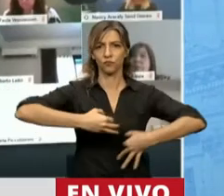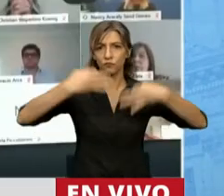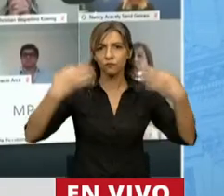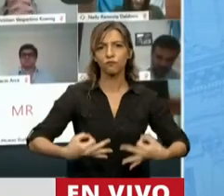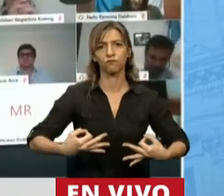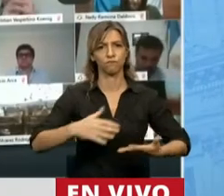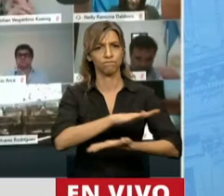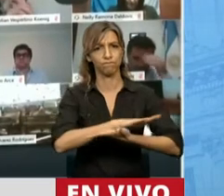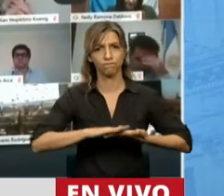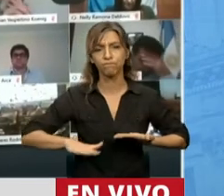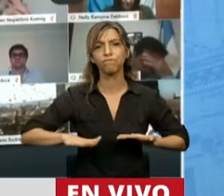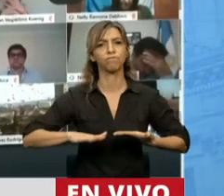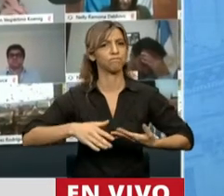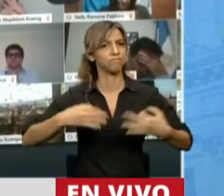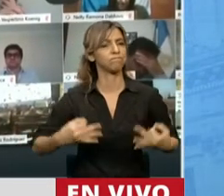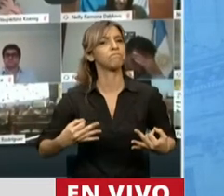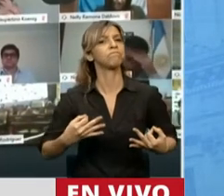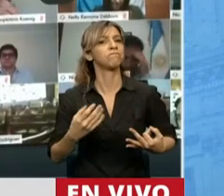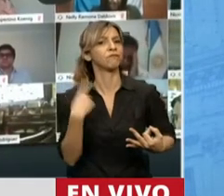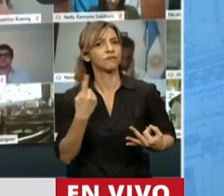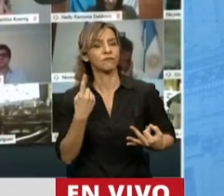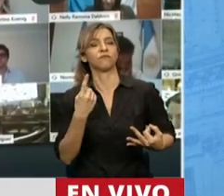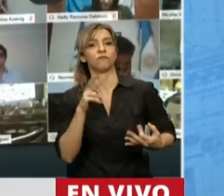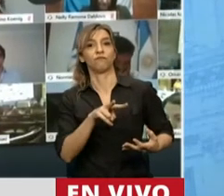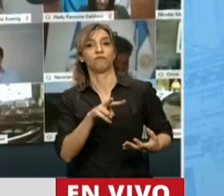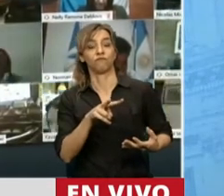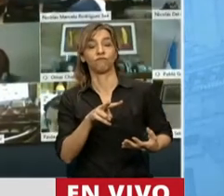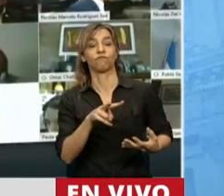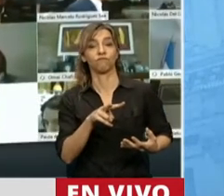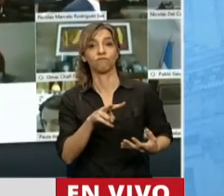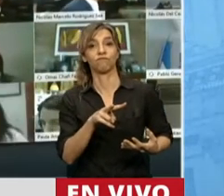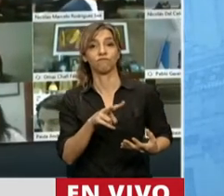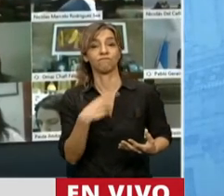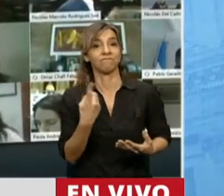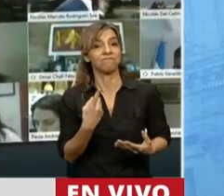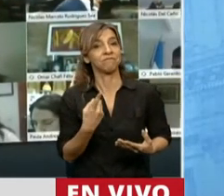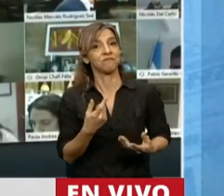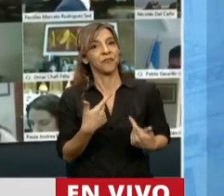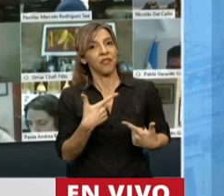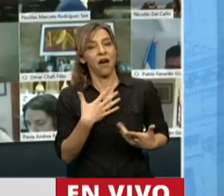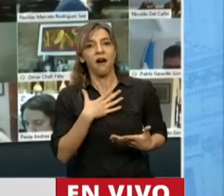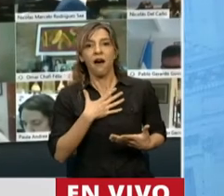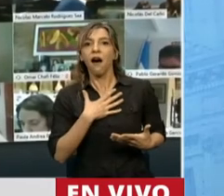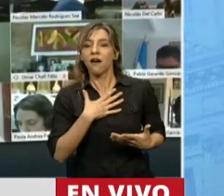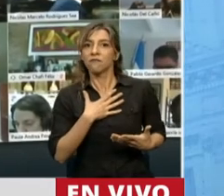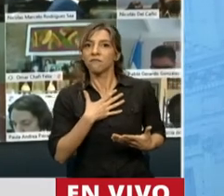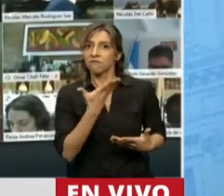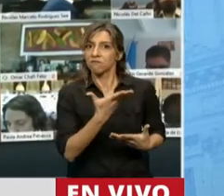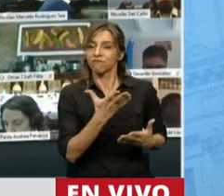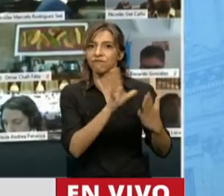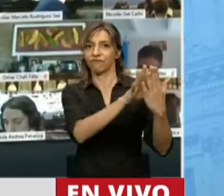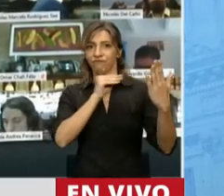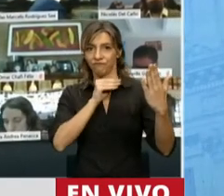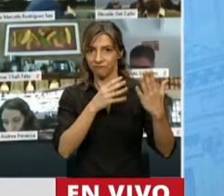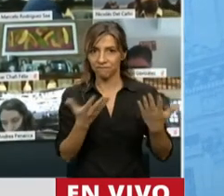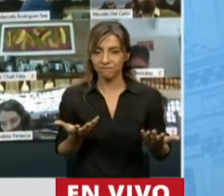imborrable, que sin duda nos deja a todos nosotros como un estandarte. En momentos en los